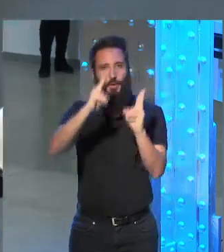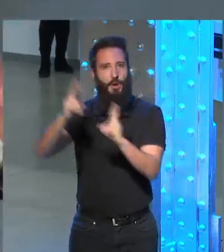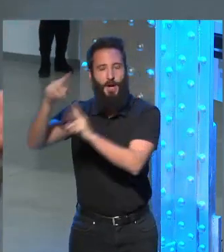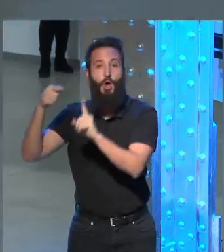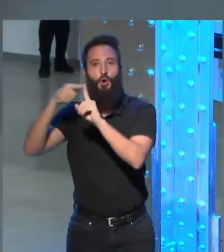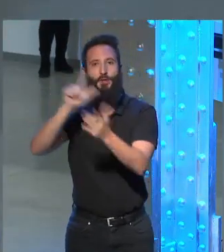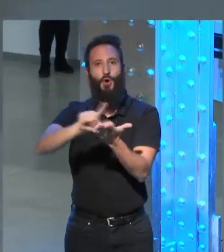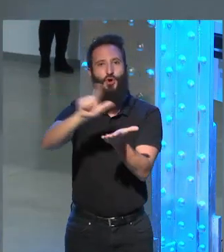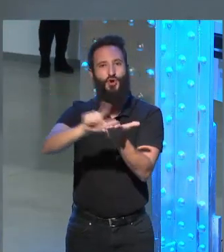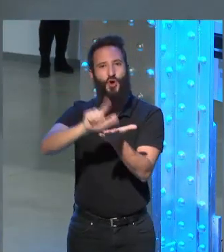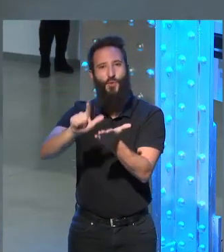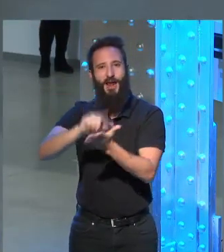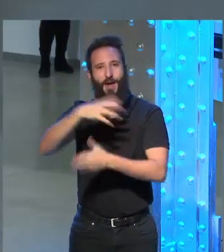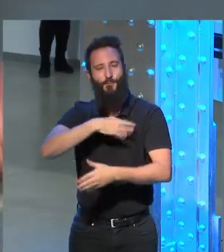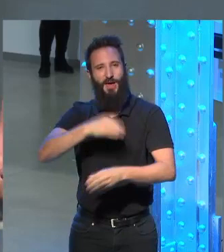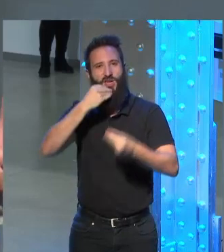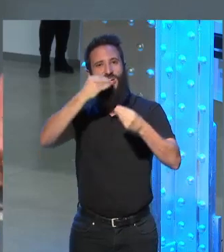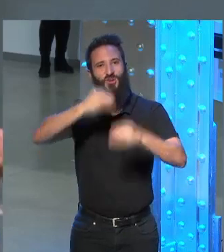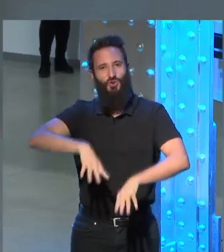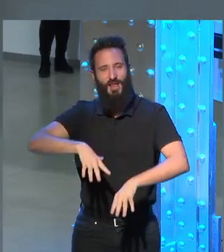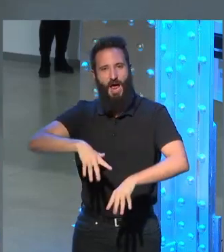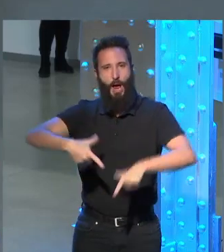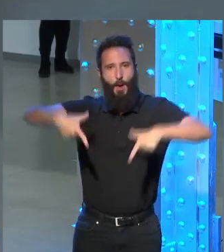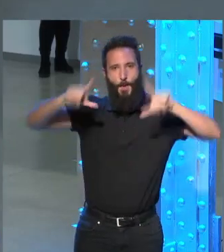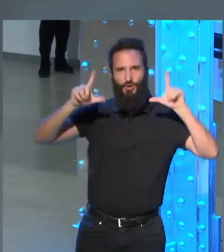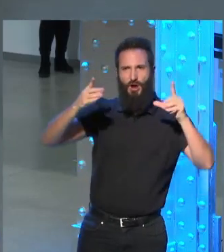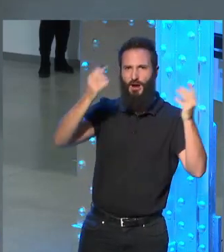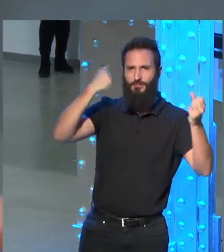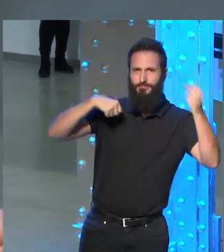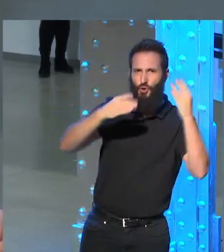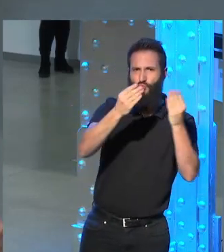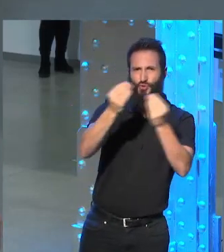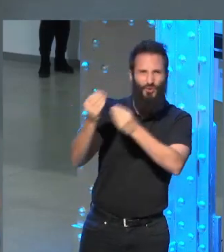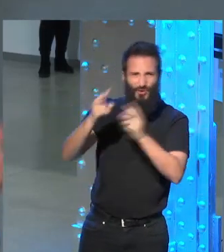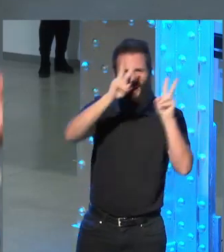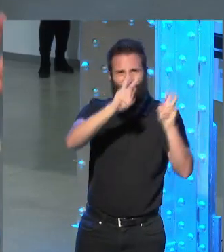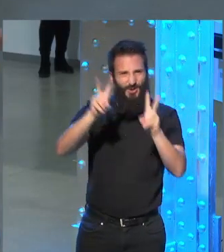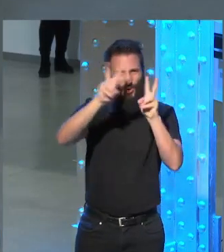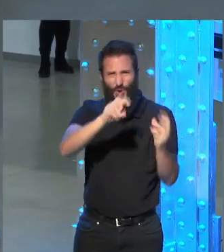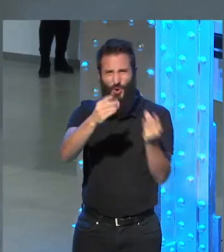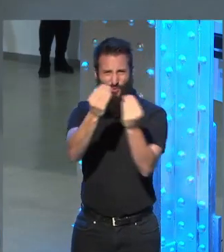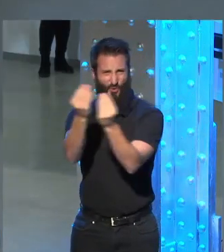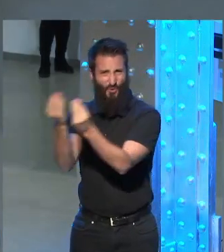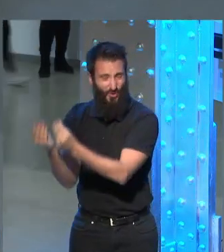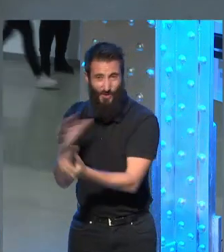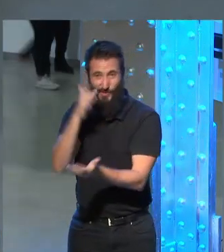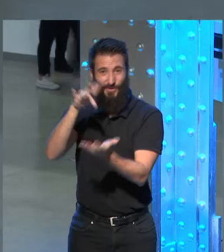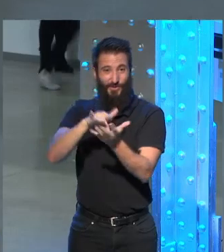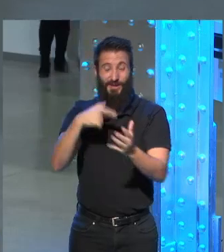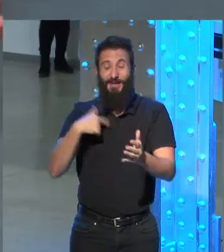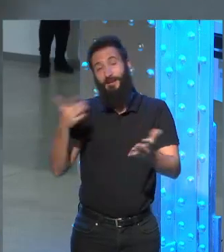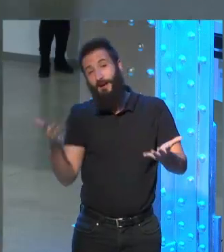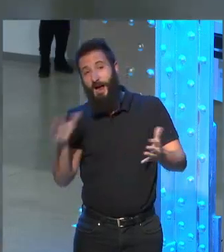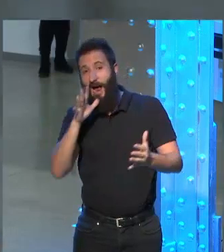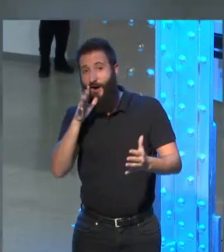desarrollar una historia en la que hay tantos personajes tantos episodios en cambio esa estructura me